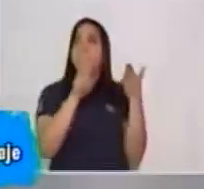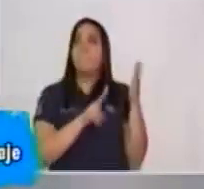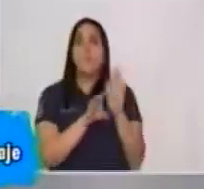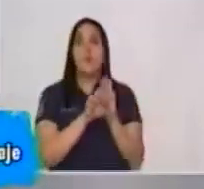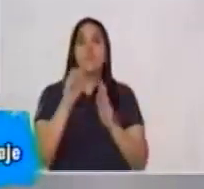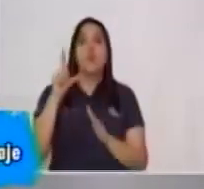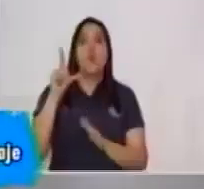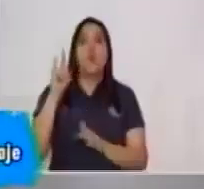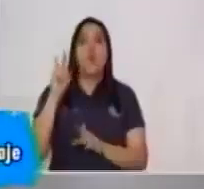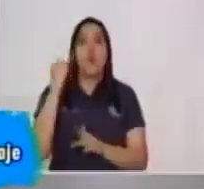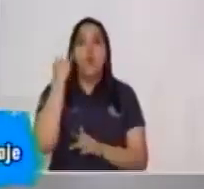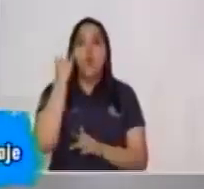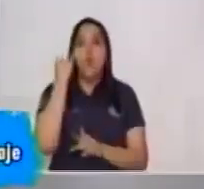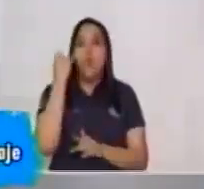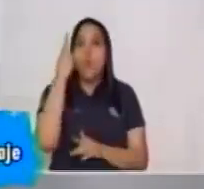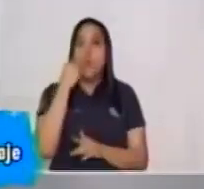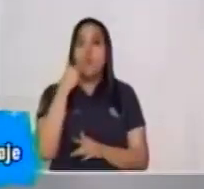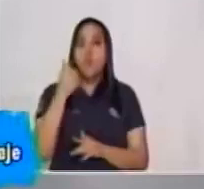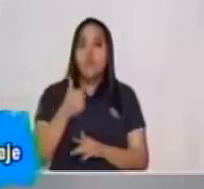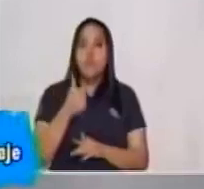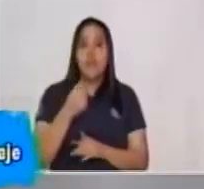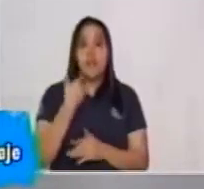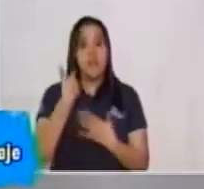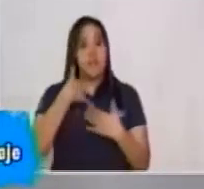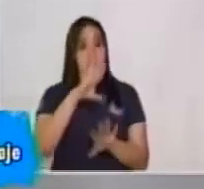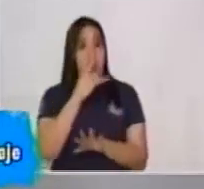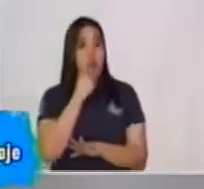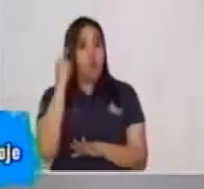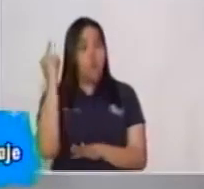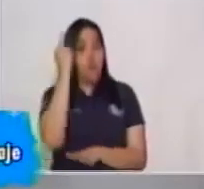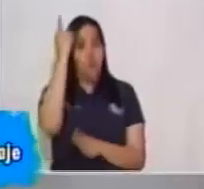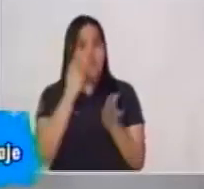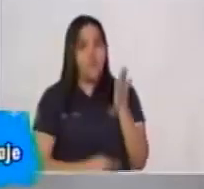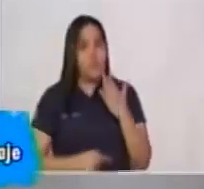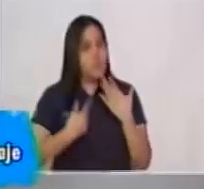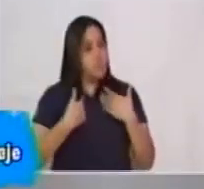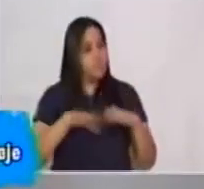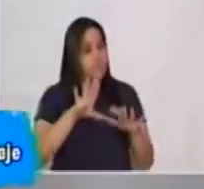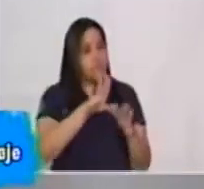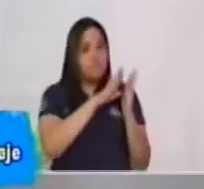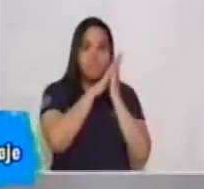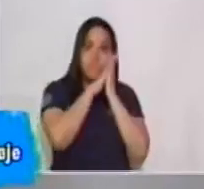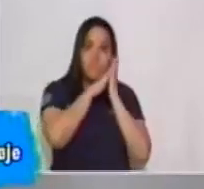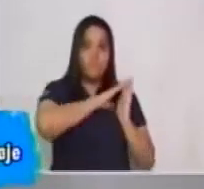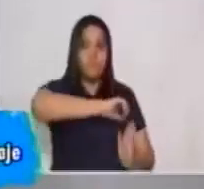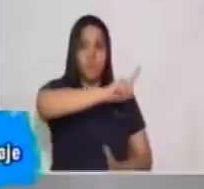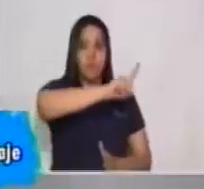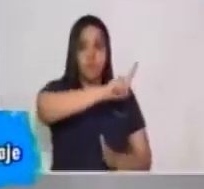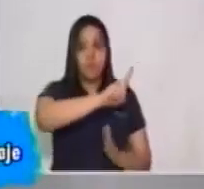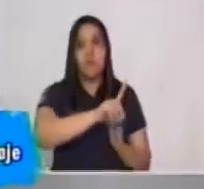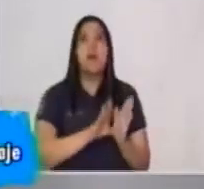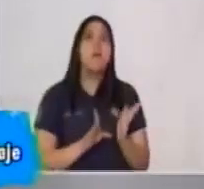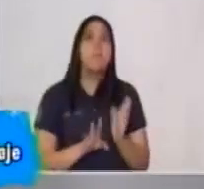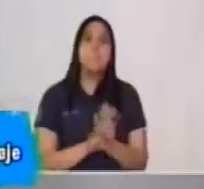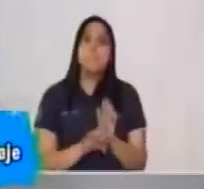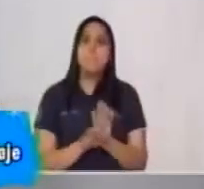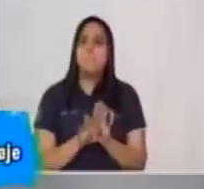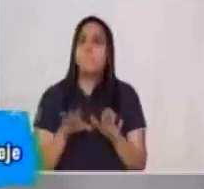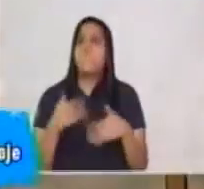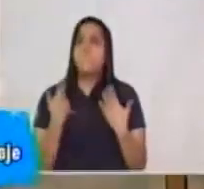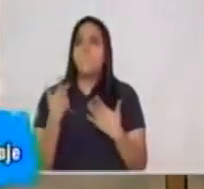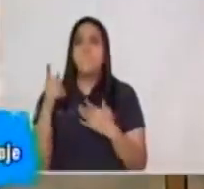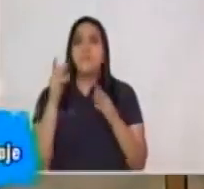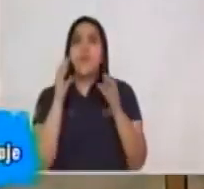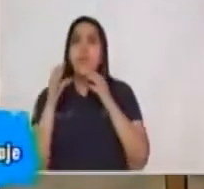Luisa, ya te lo dije una vez, duerme. ¿Qué vas a hacer con esto? El reto es que crees tú el esquema comunicativo. Lo que hicimos